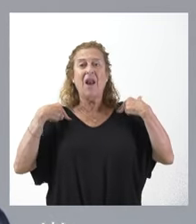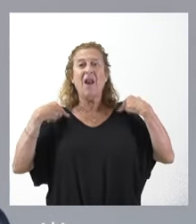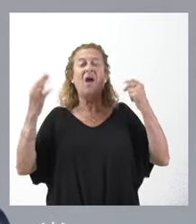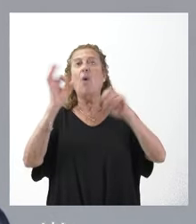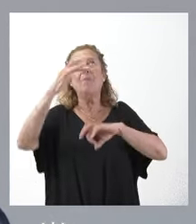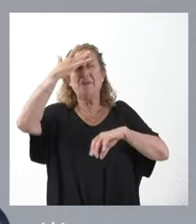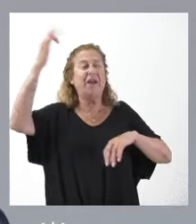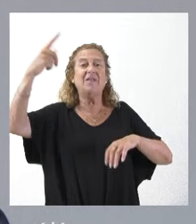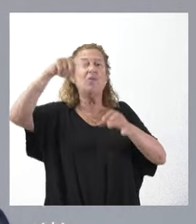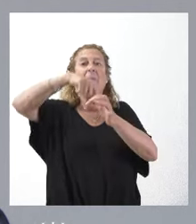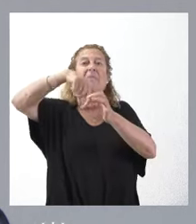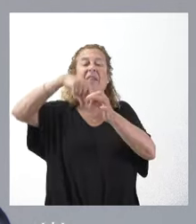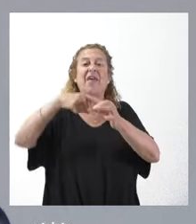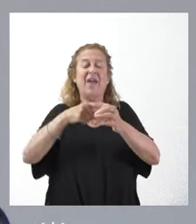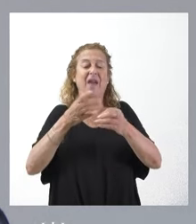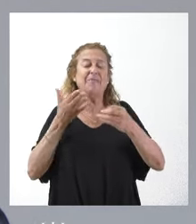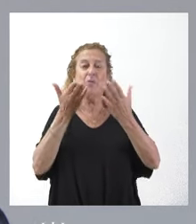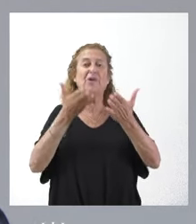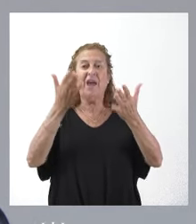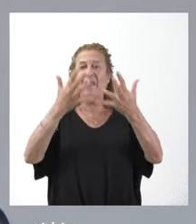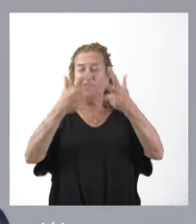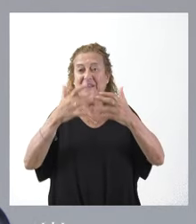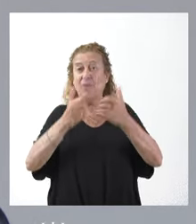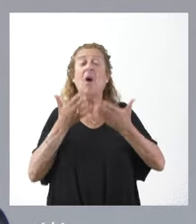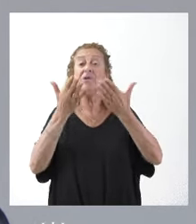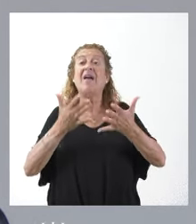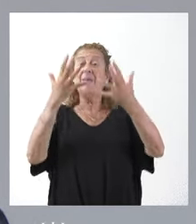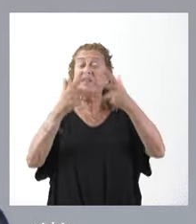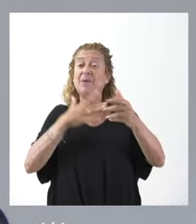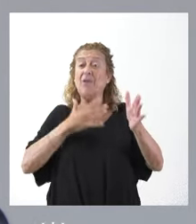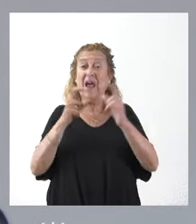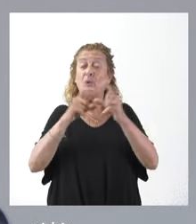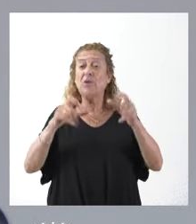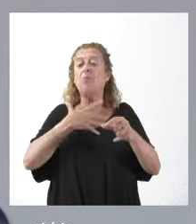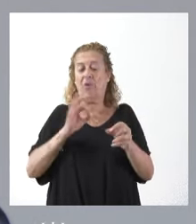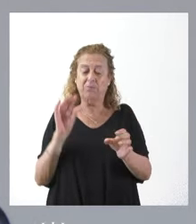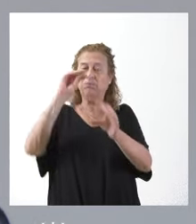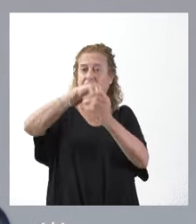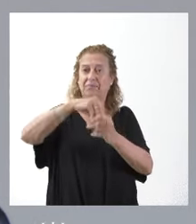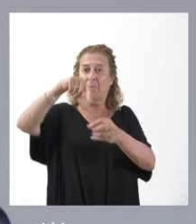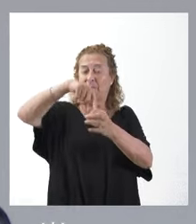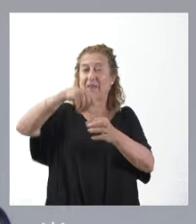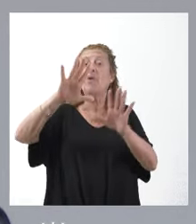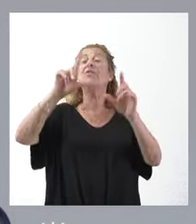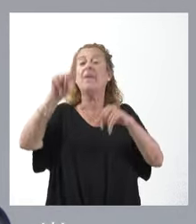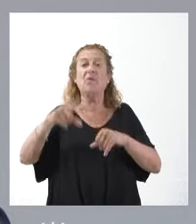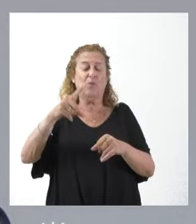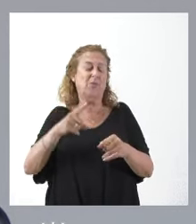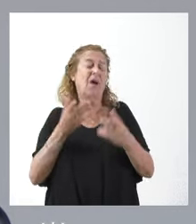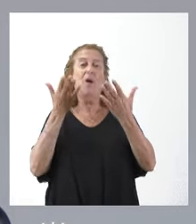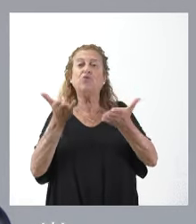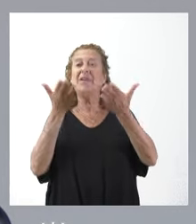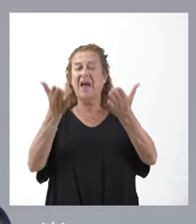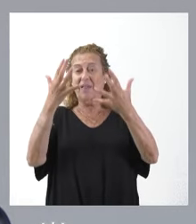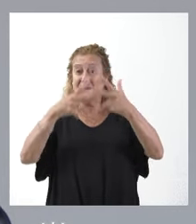Imagínense una plaza de auxiliar administrativo. Los auxiliares administrativos de la Junta pueden participar en esa plaza, pero también un auxiliar administrativo